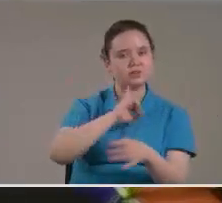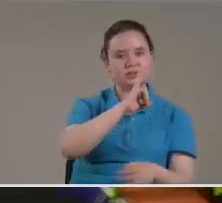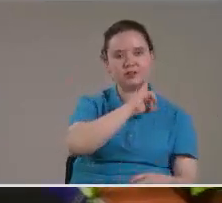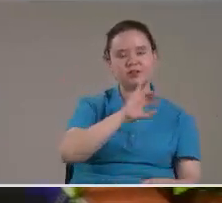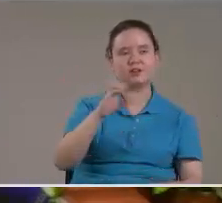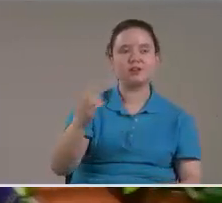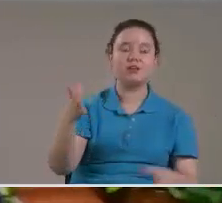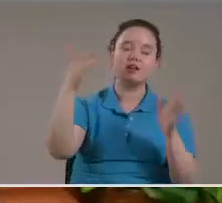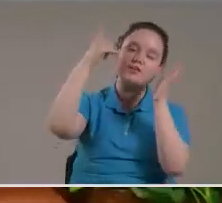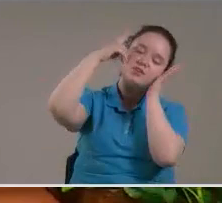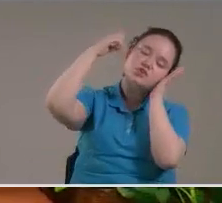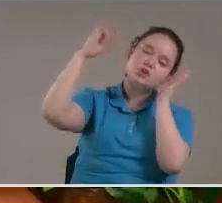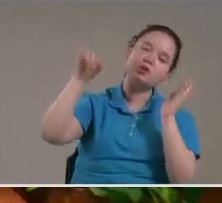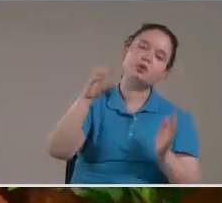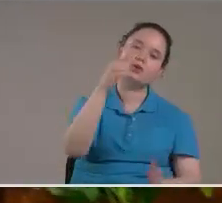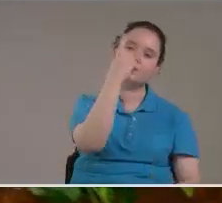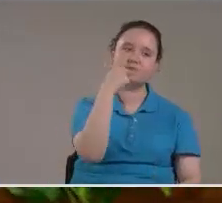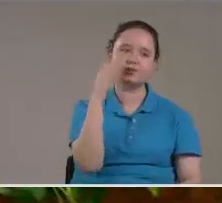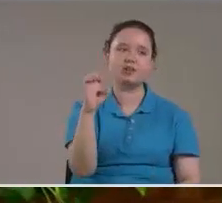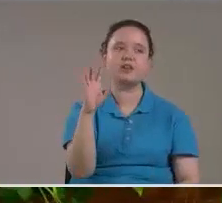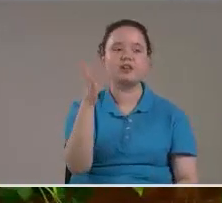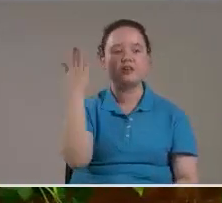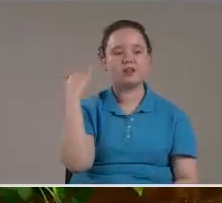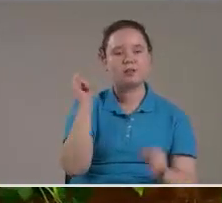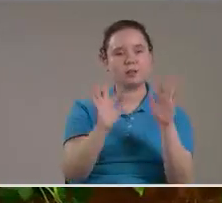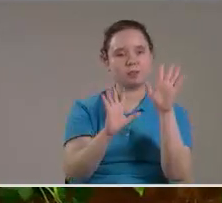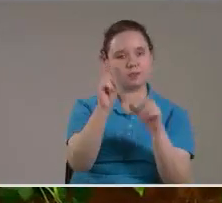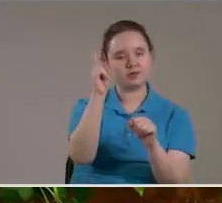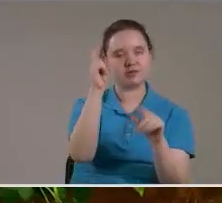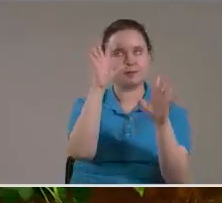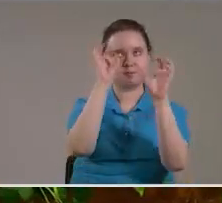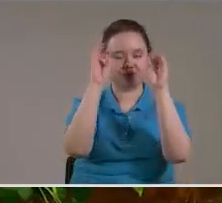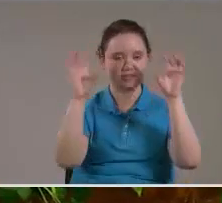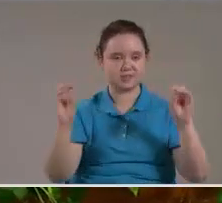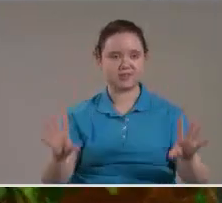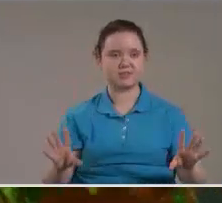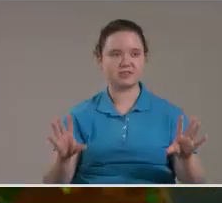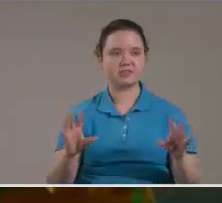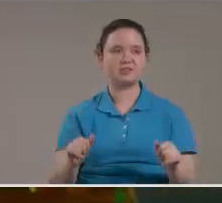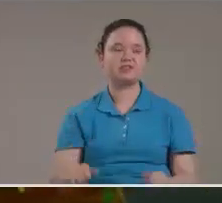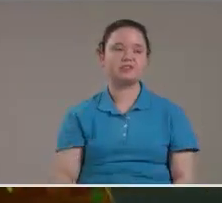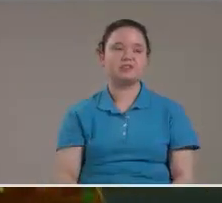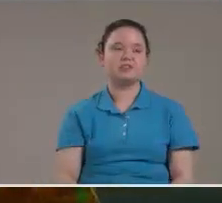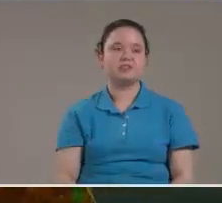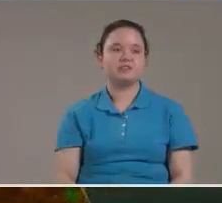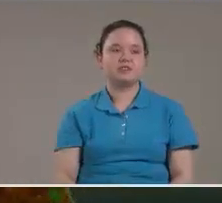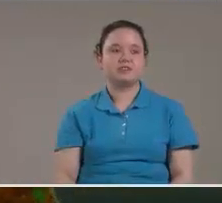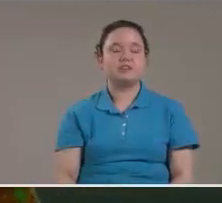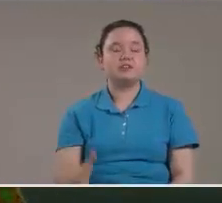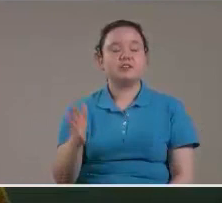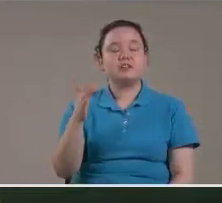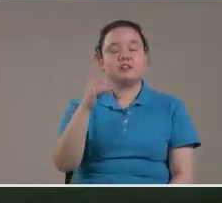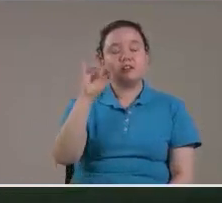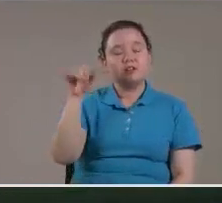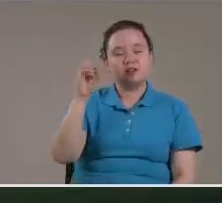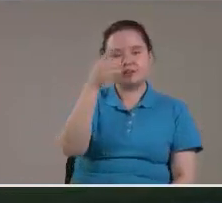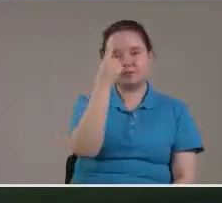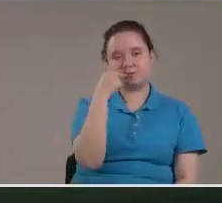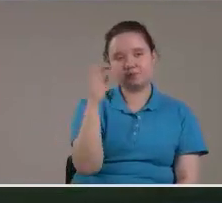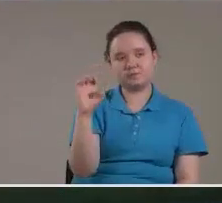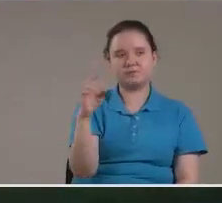el sueño de José Eran 12 estrellas Eran 12 estrellas Vi dice José